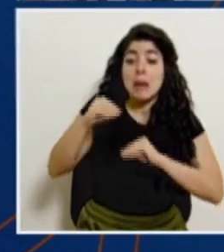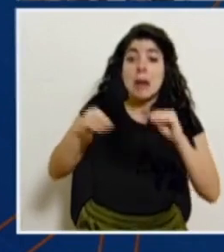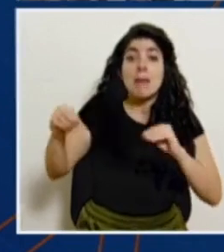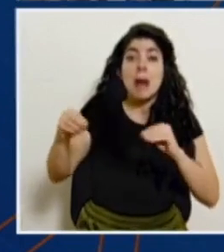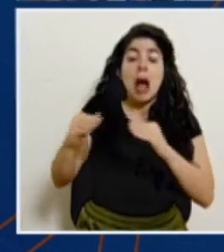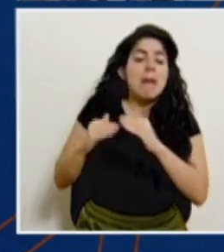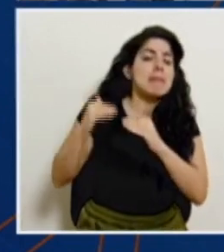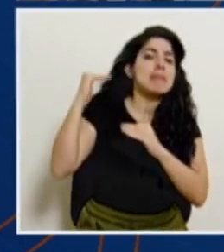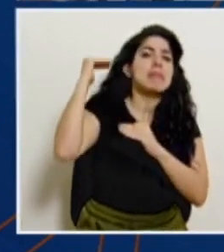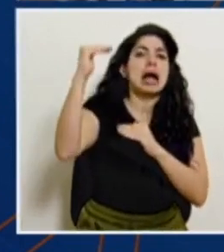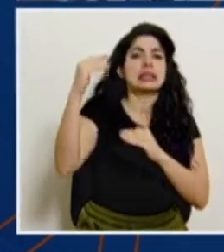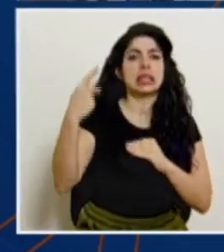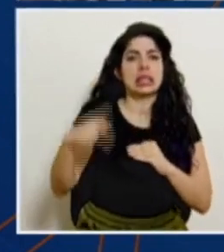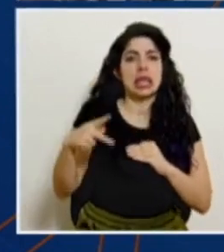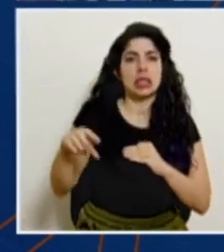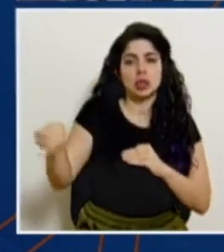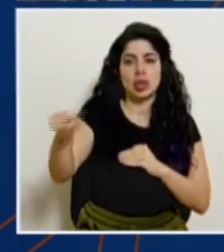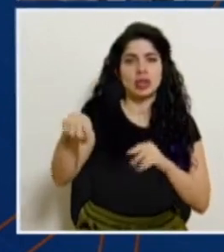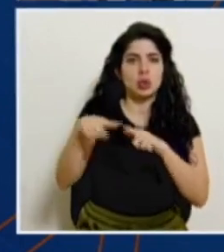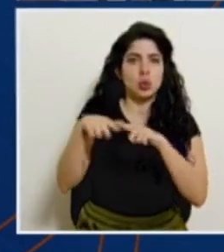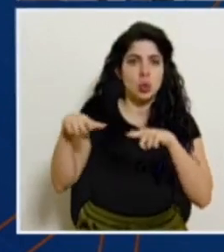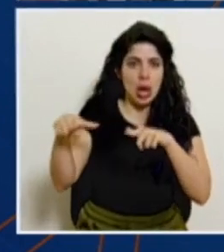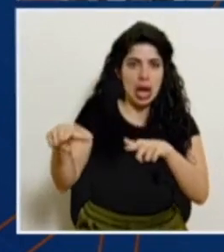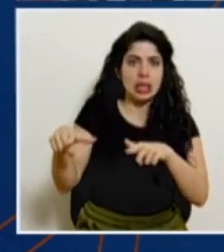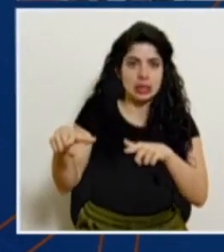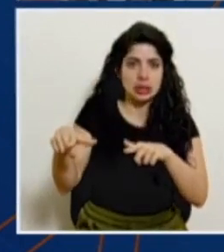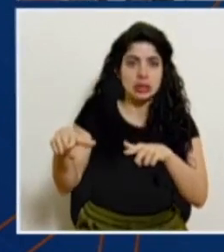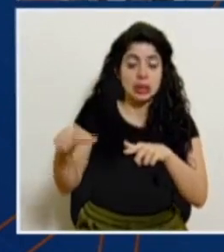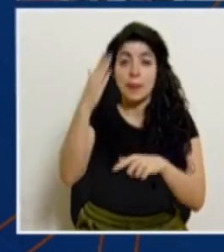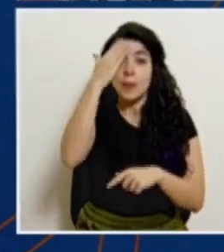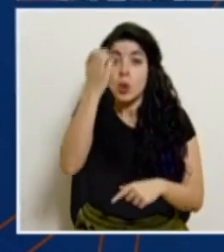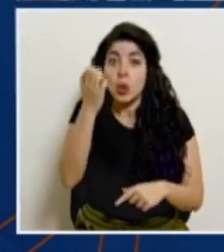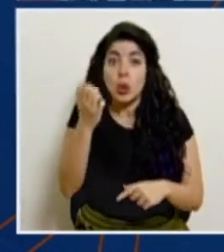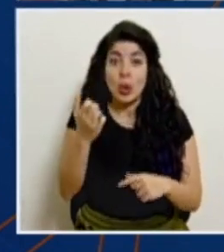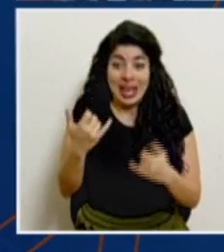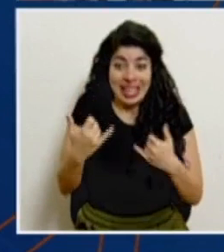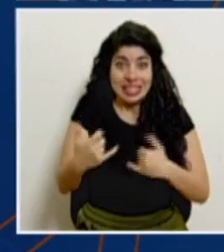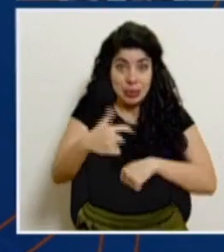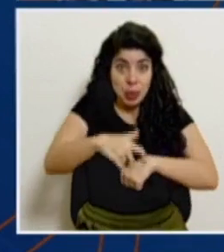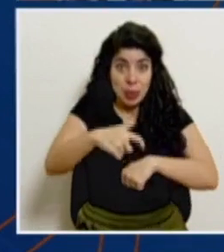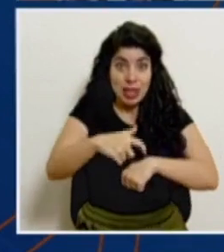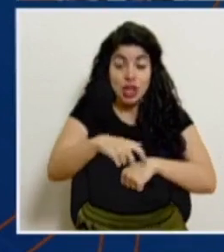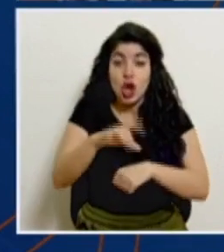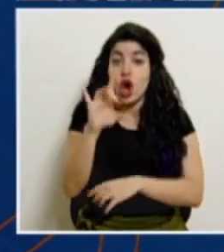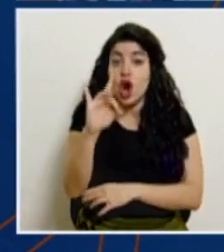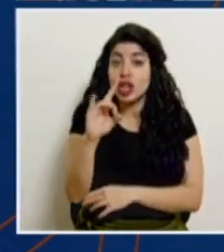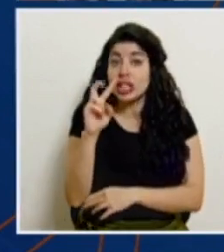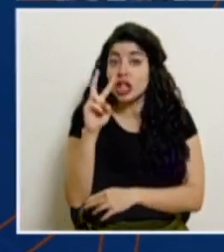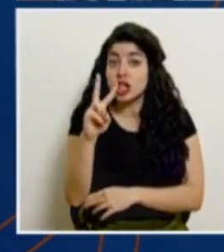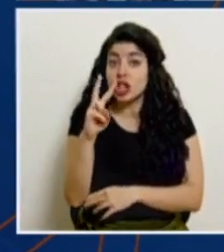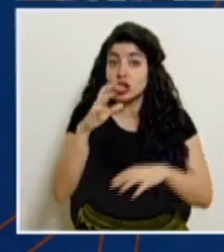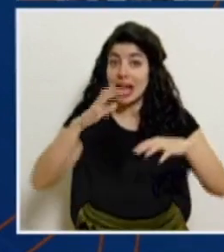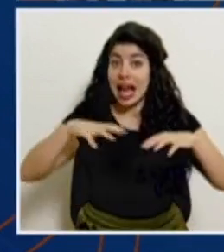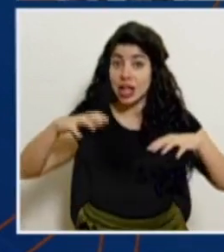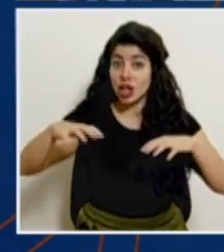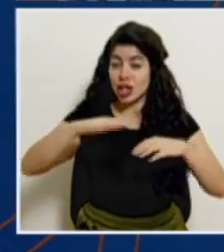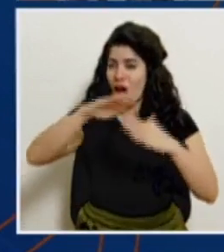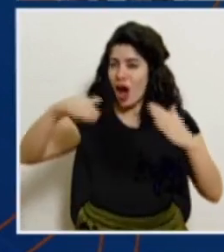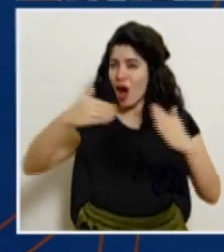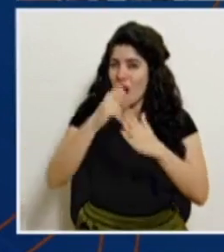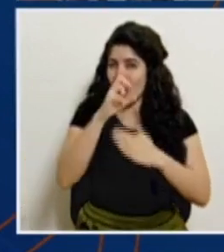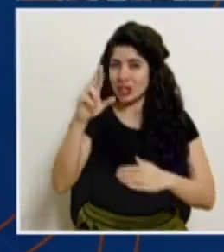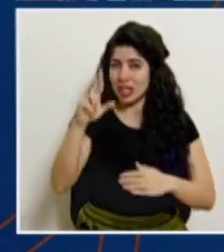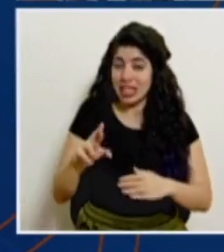Importantemente en estos cantones. Tan es así que en este momento los 82 cantones del país tienen